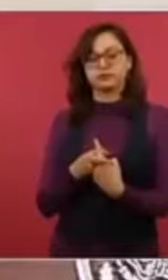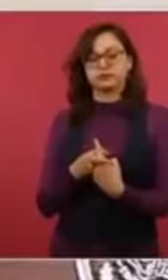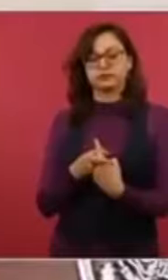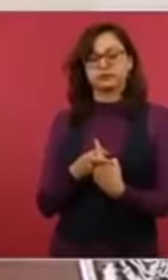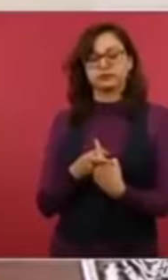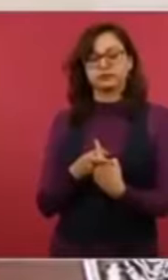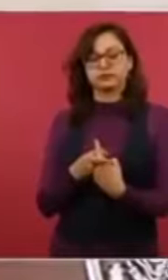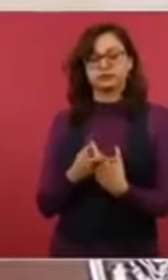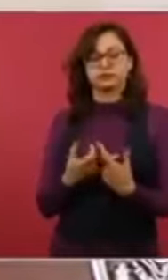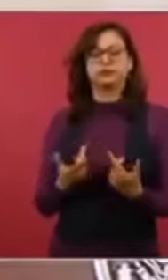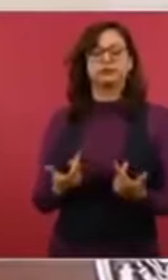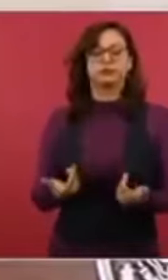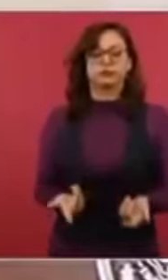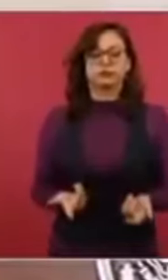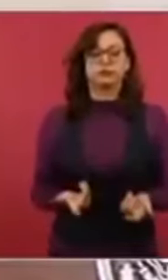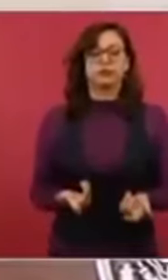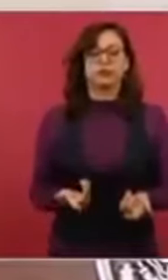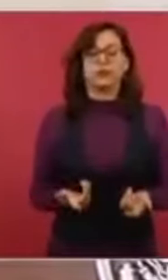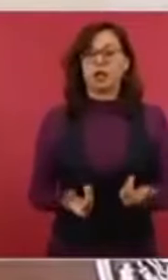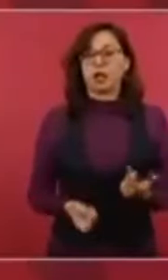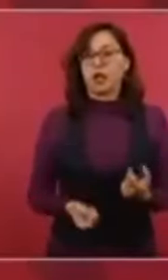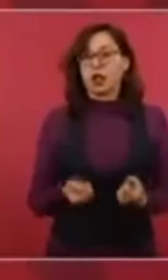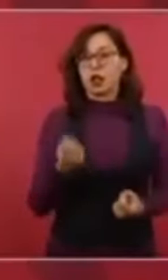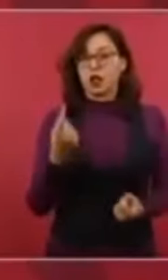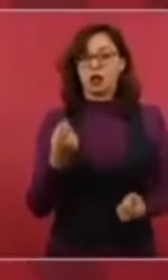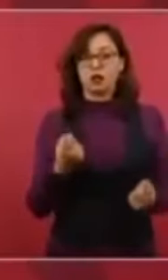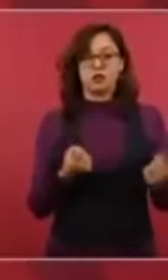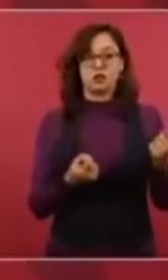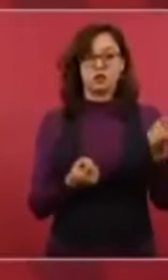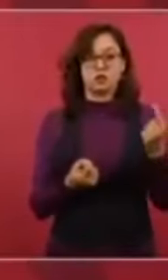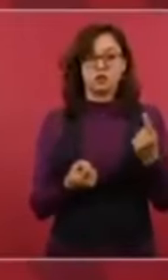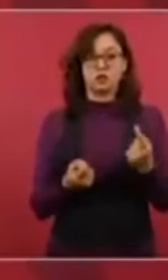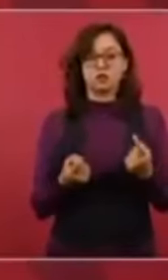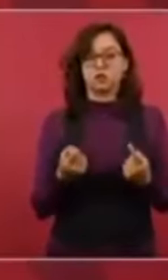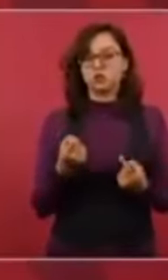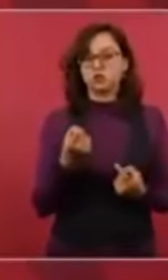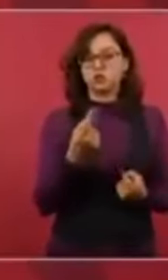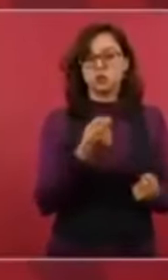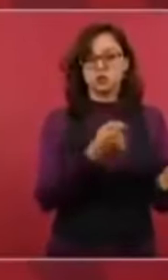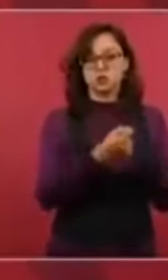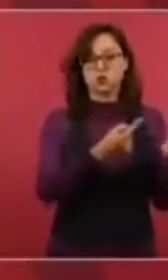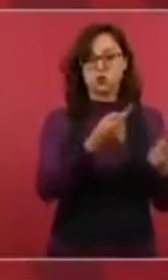Hay lugares en donde se piensa que todo debe ser… Gracias. Gracias. Gracias. Gracias.